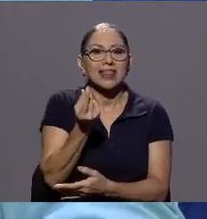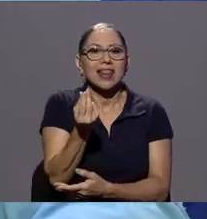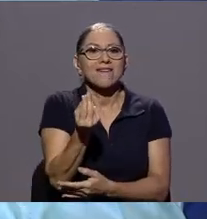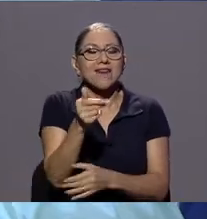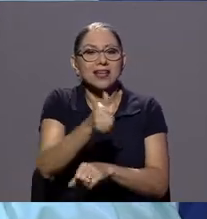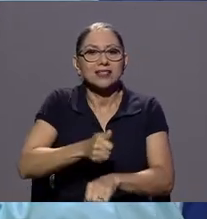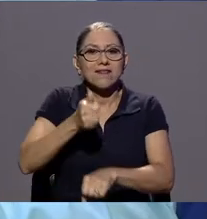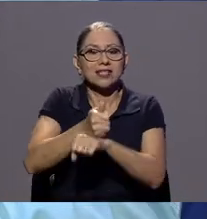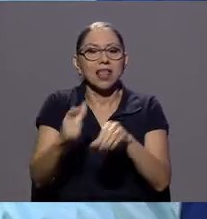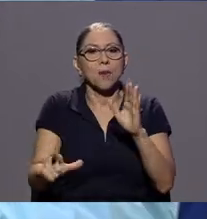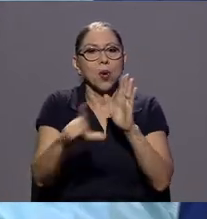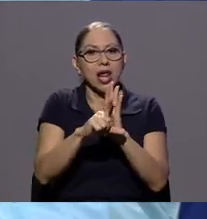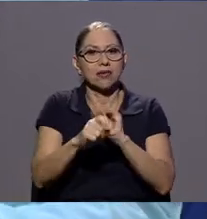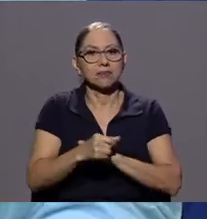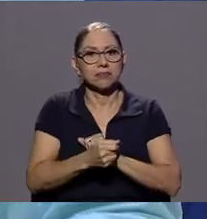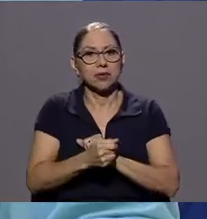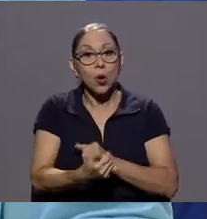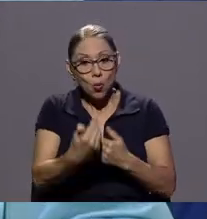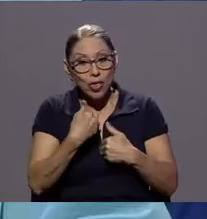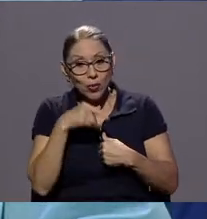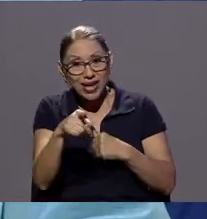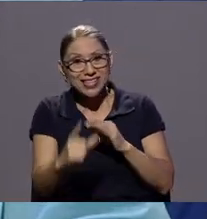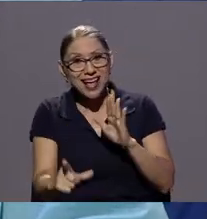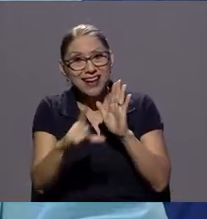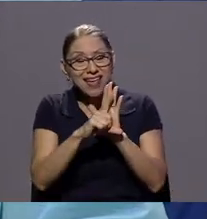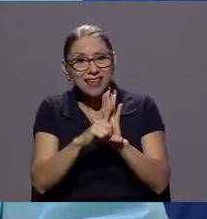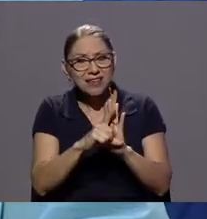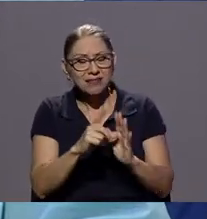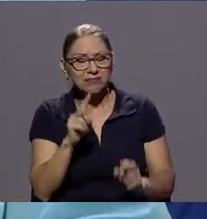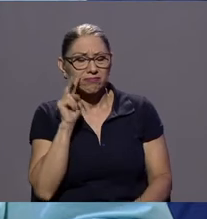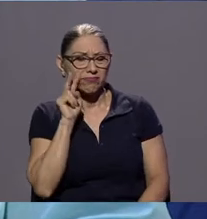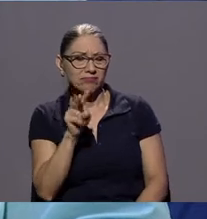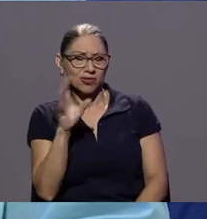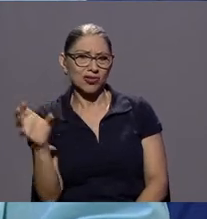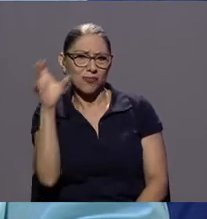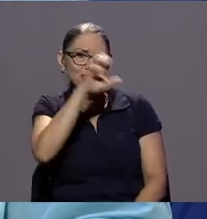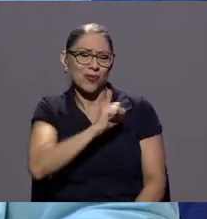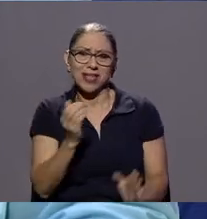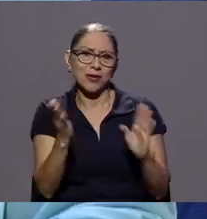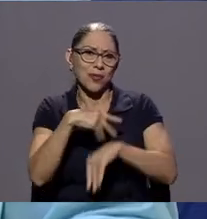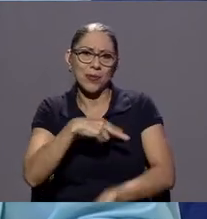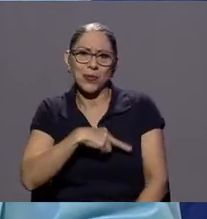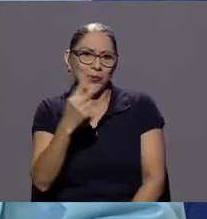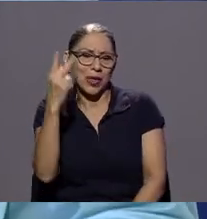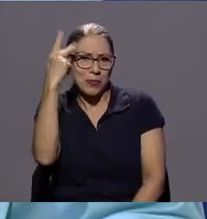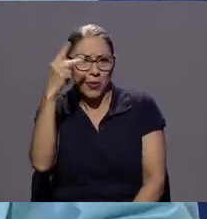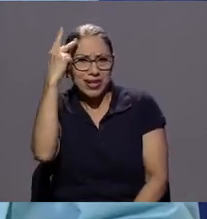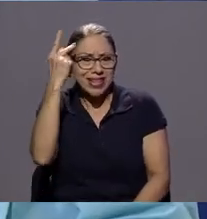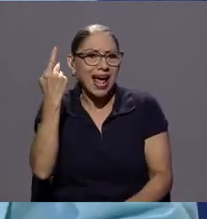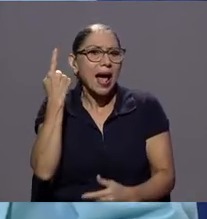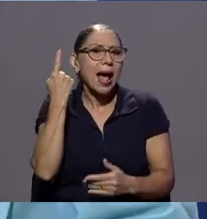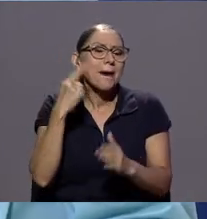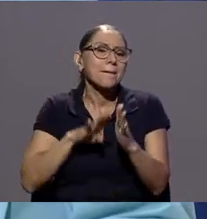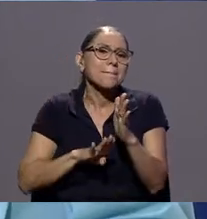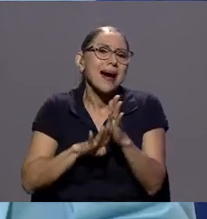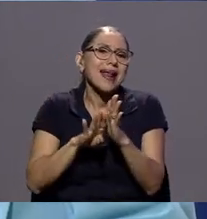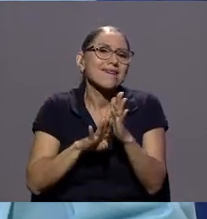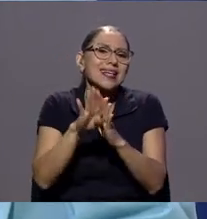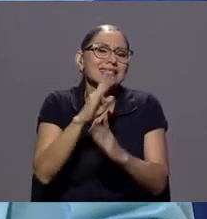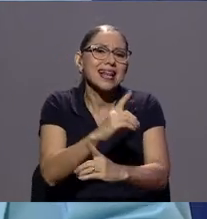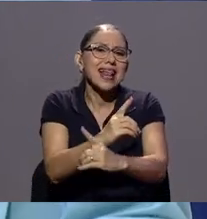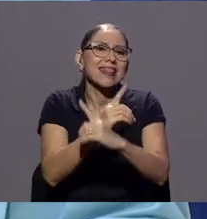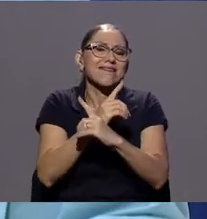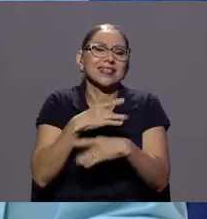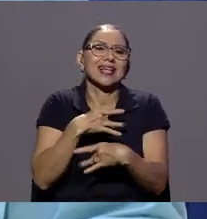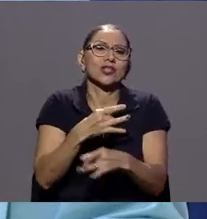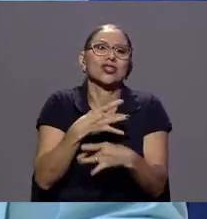ley cuando tenemos ese tipo de legislación lo que nos damos cuenta es que en realidad no existe una voluntad política para avanzar en